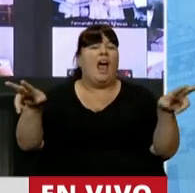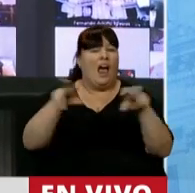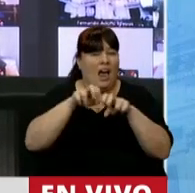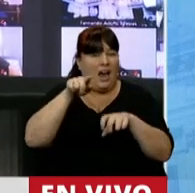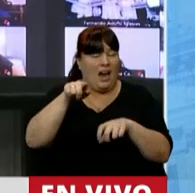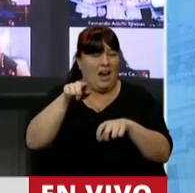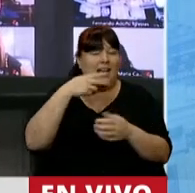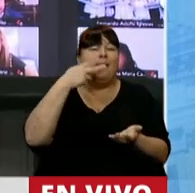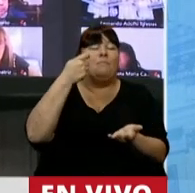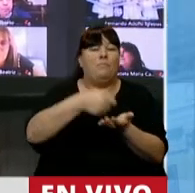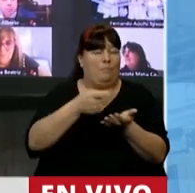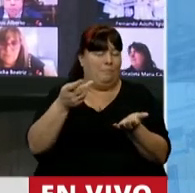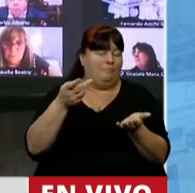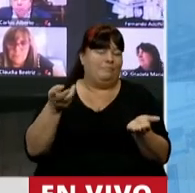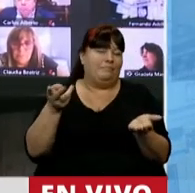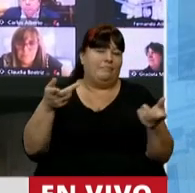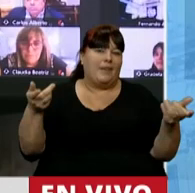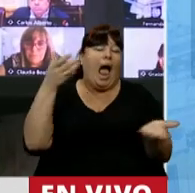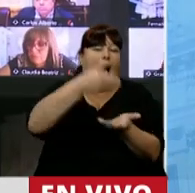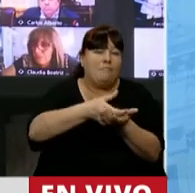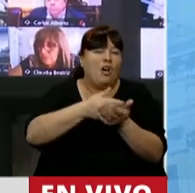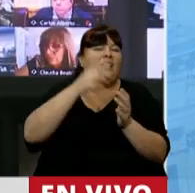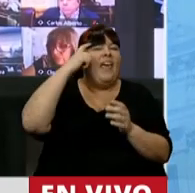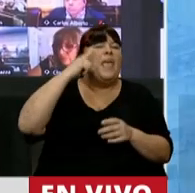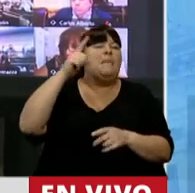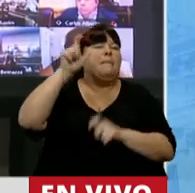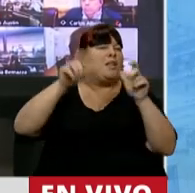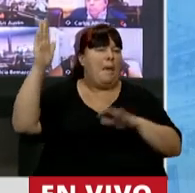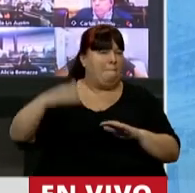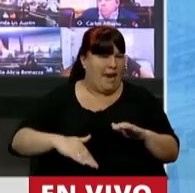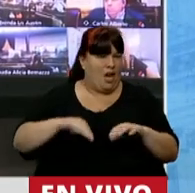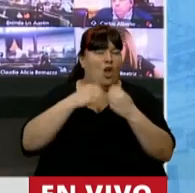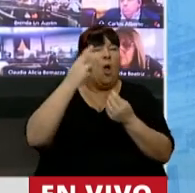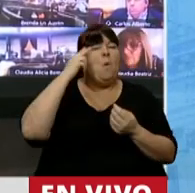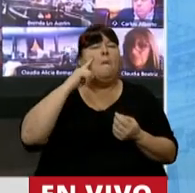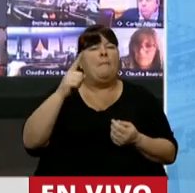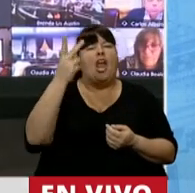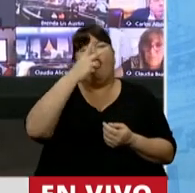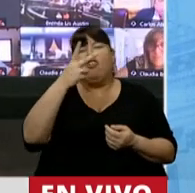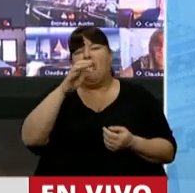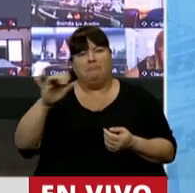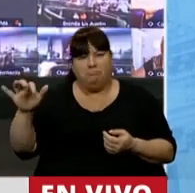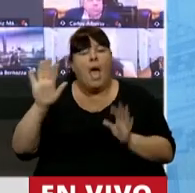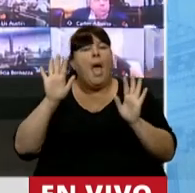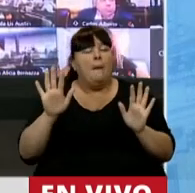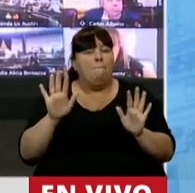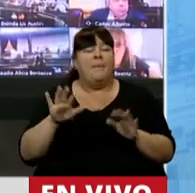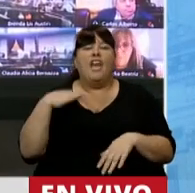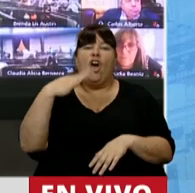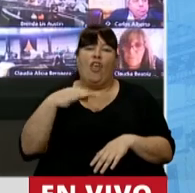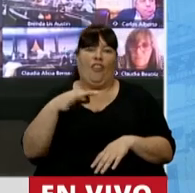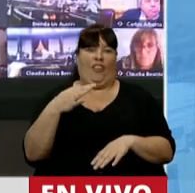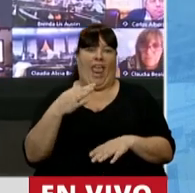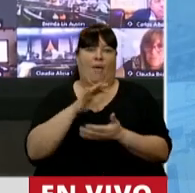por este aporte menos de 10.000 personas. El número es 9.200 y pico, pero como hay que